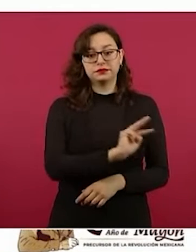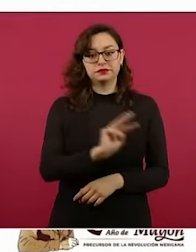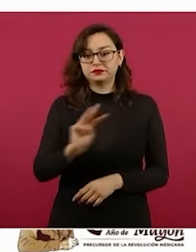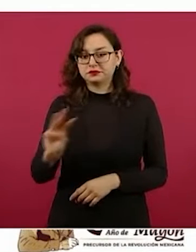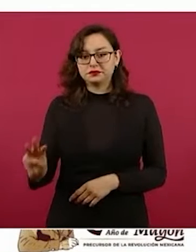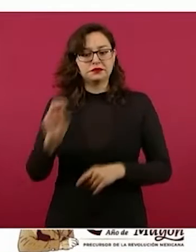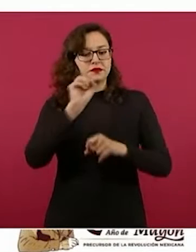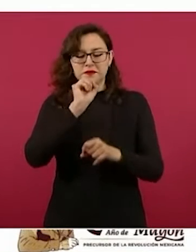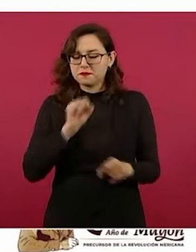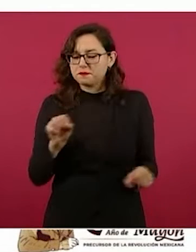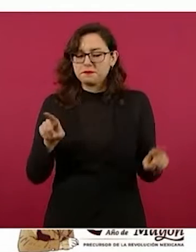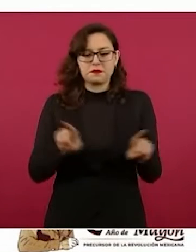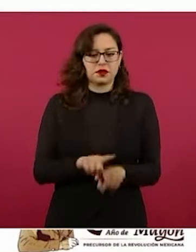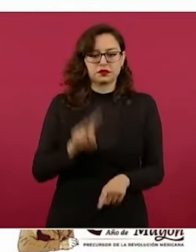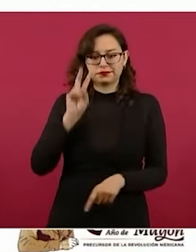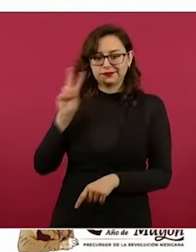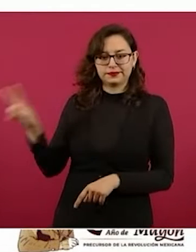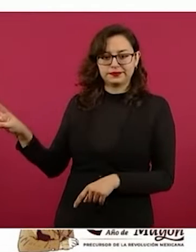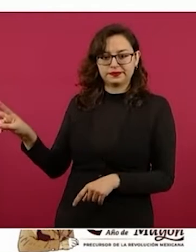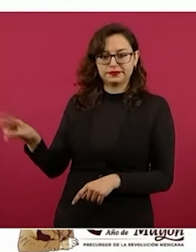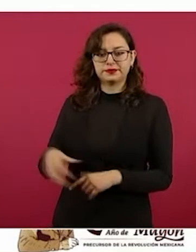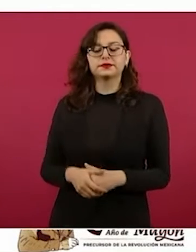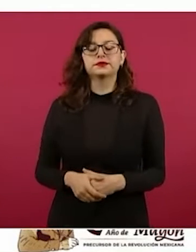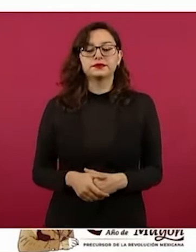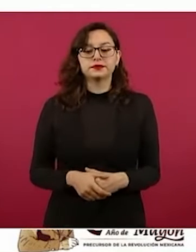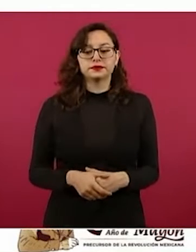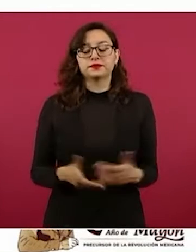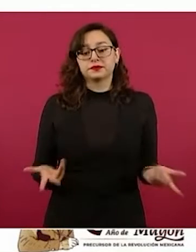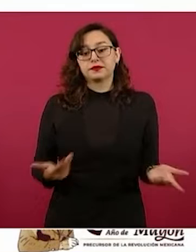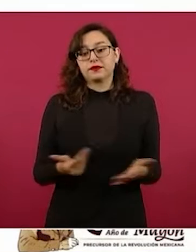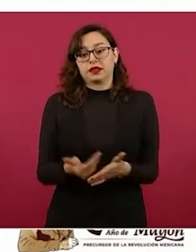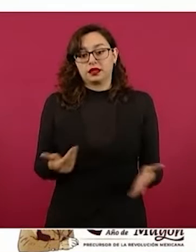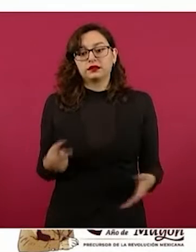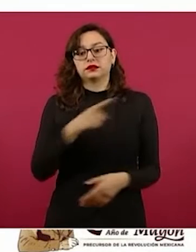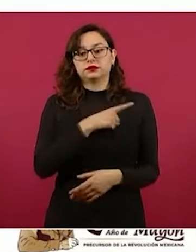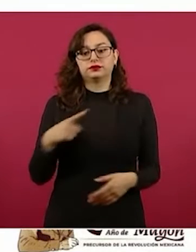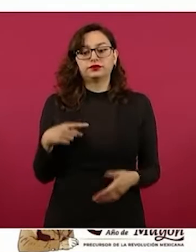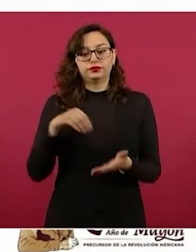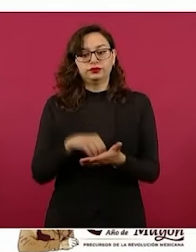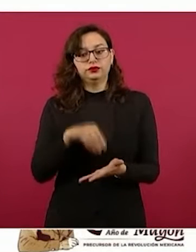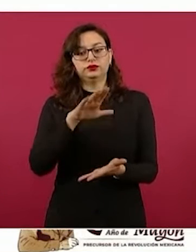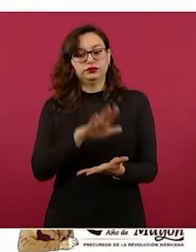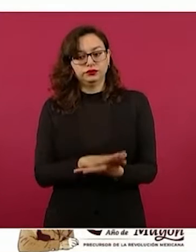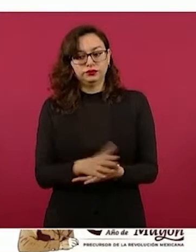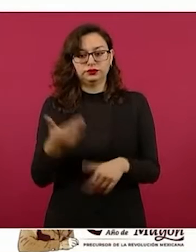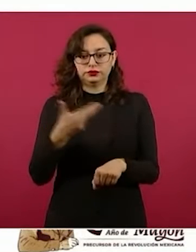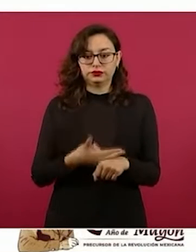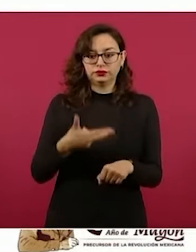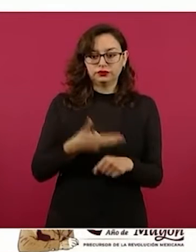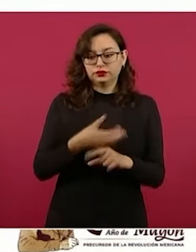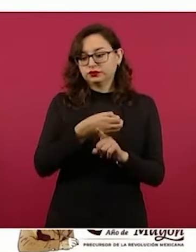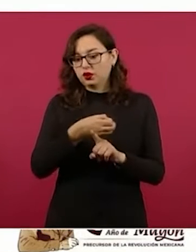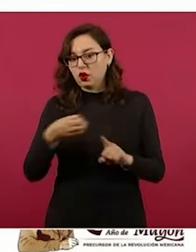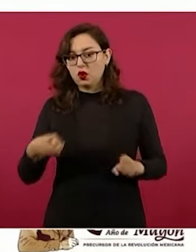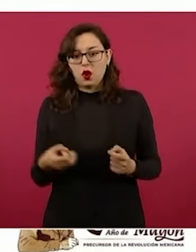mivacuna.salud.gov.mx. Hay que registrarse, eso ayuda muchísimo a la programación logística de los